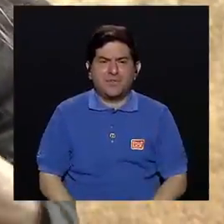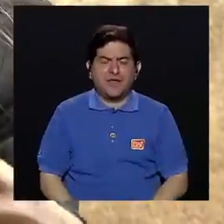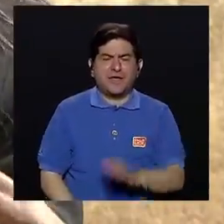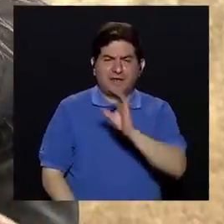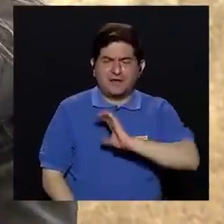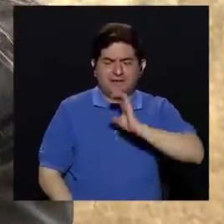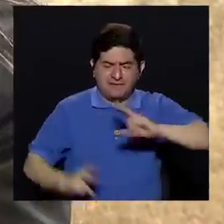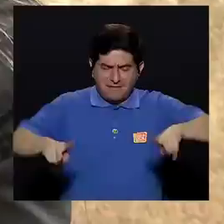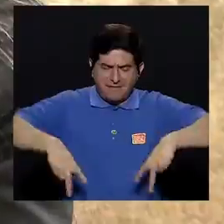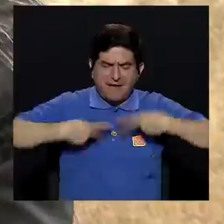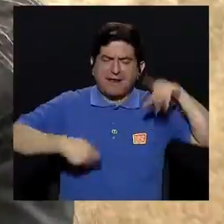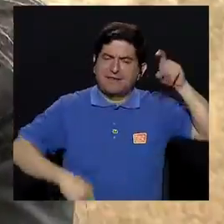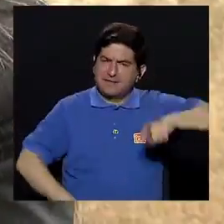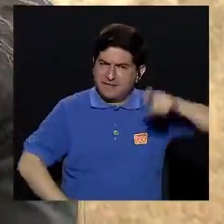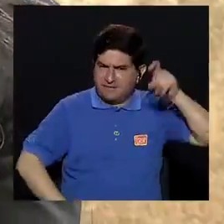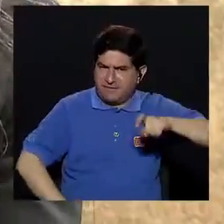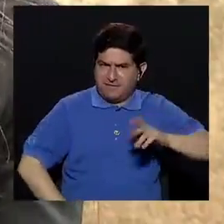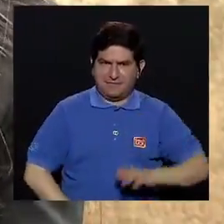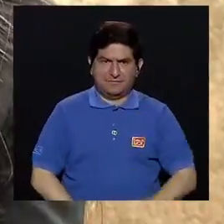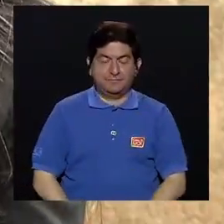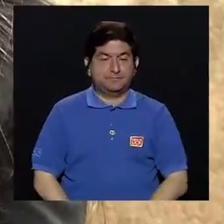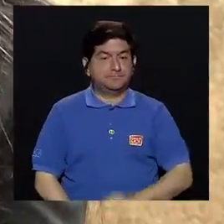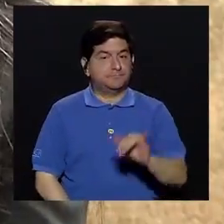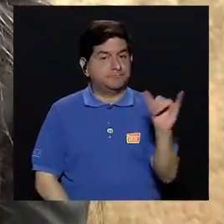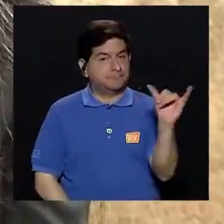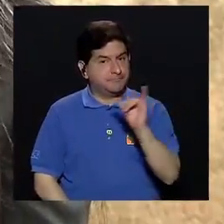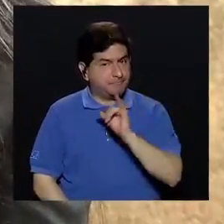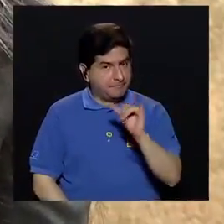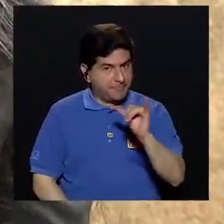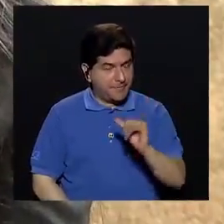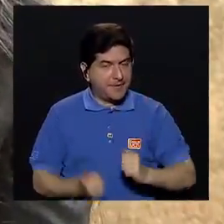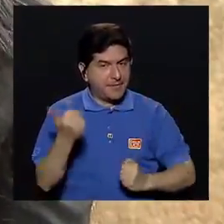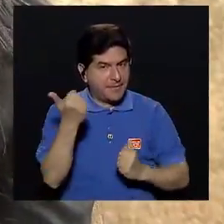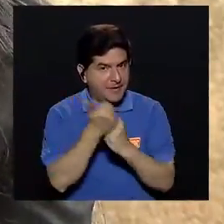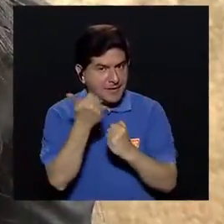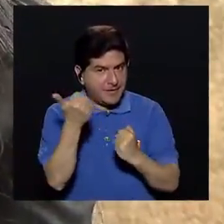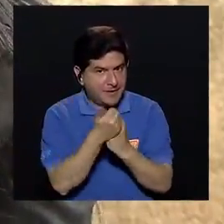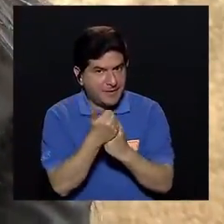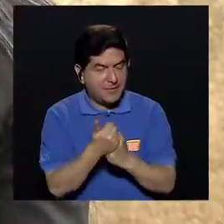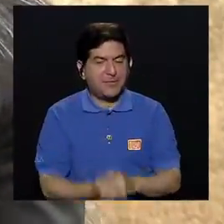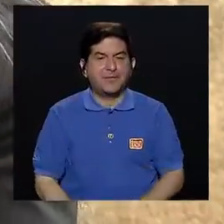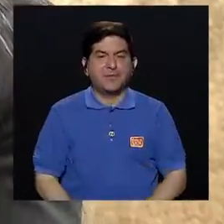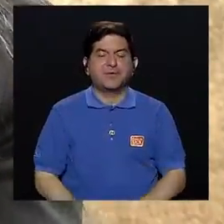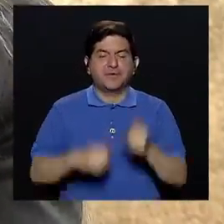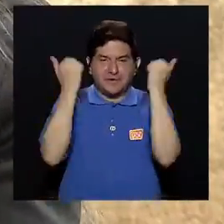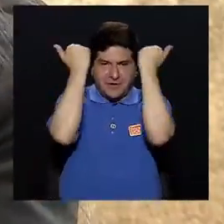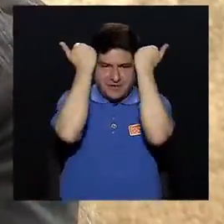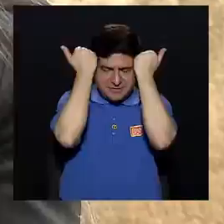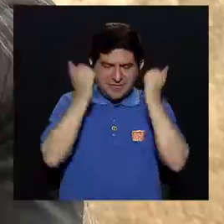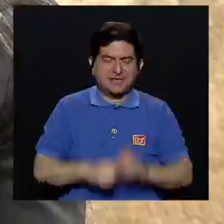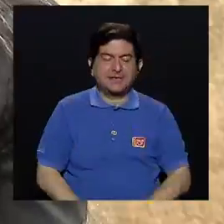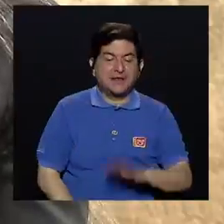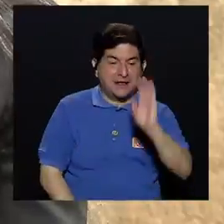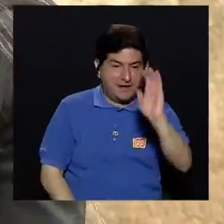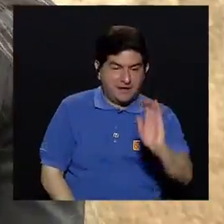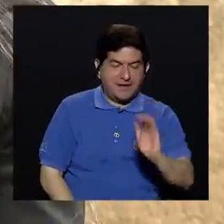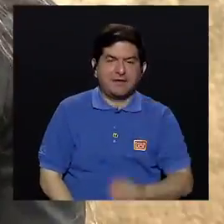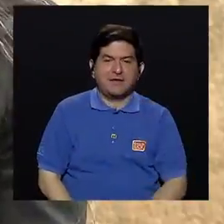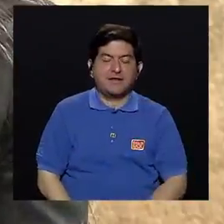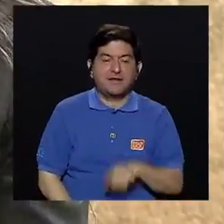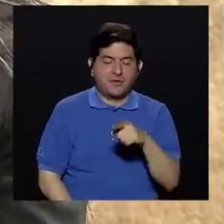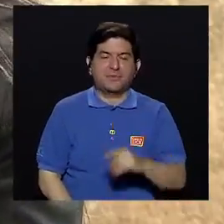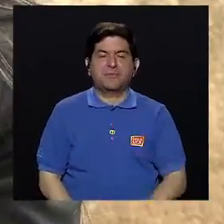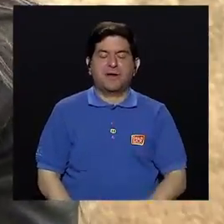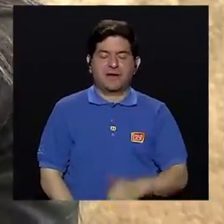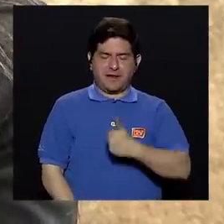o la calidad de vida que necesiten y también digamos se le da el apoyo en la parte de psiquiatría a los pacientes como tal para el apoyo de